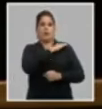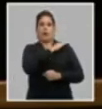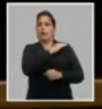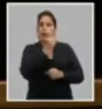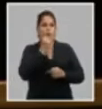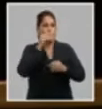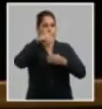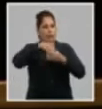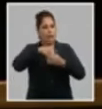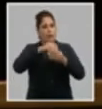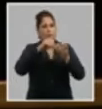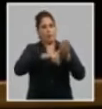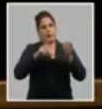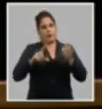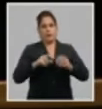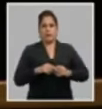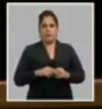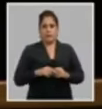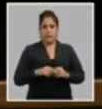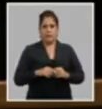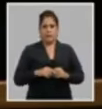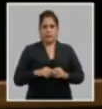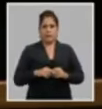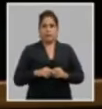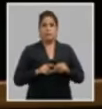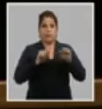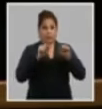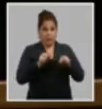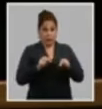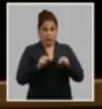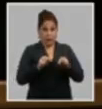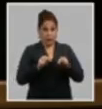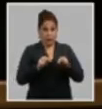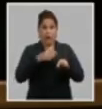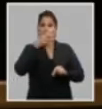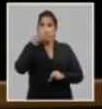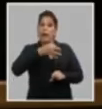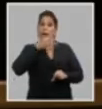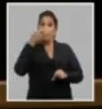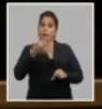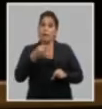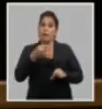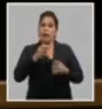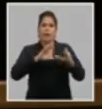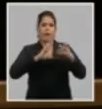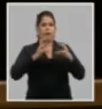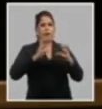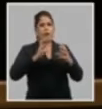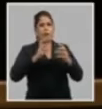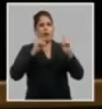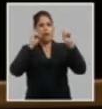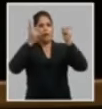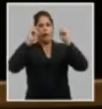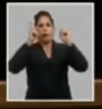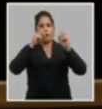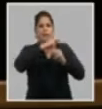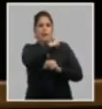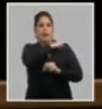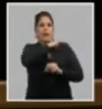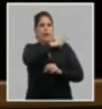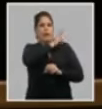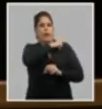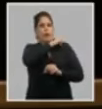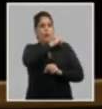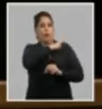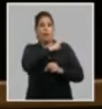militar activo. En esta esfera destaca el carácter estratégico de la política de cuadros,